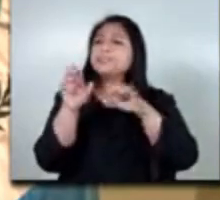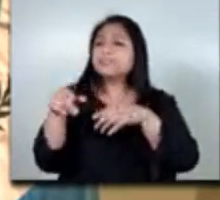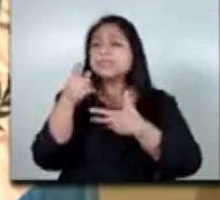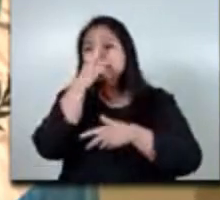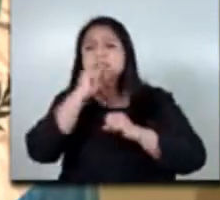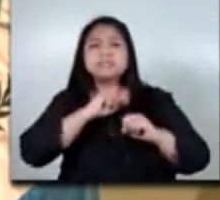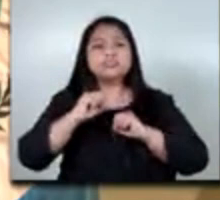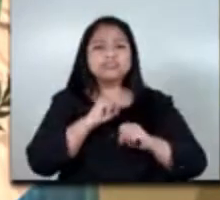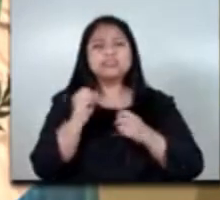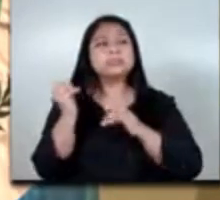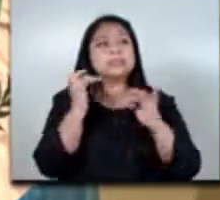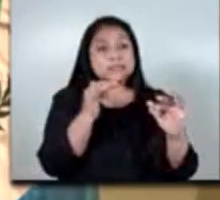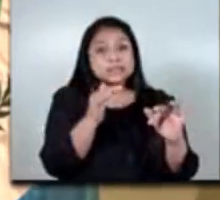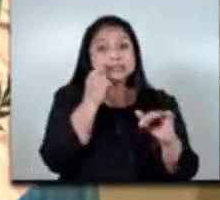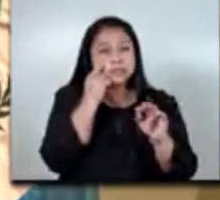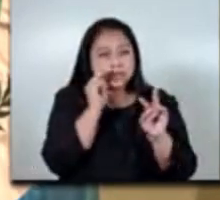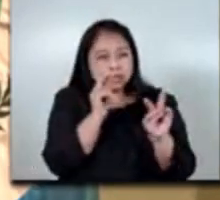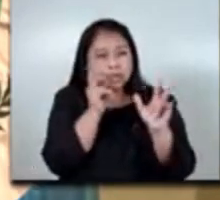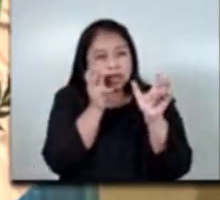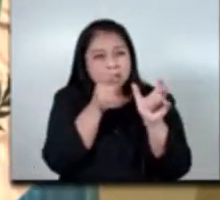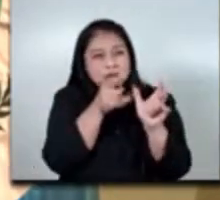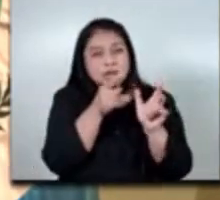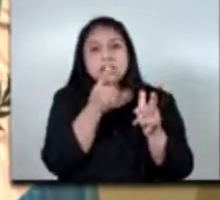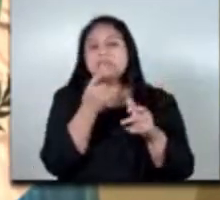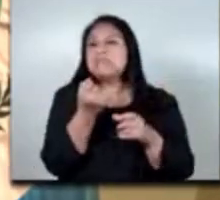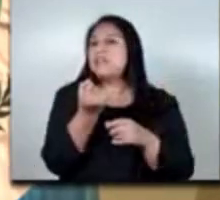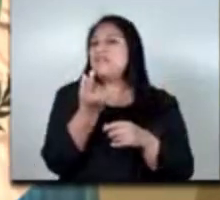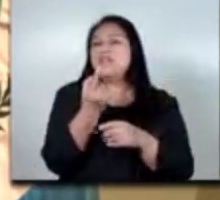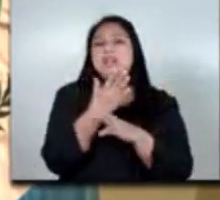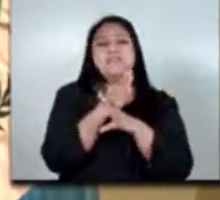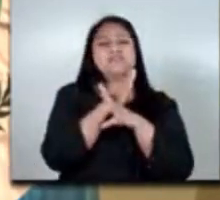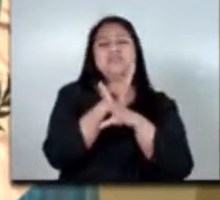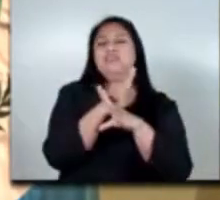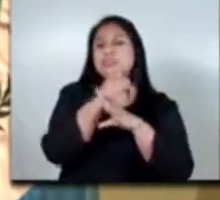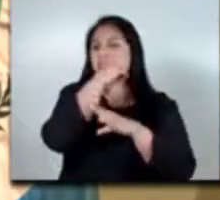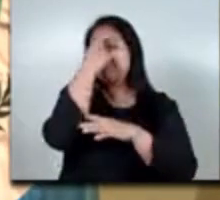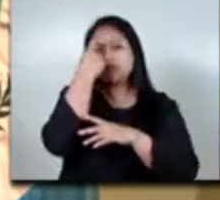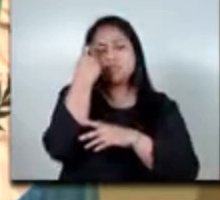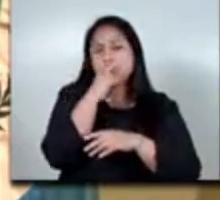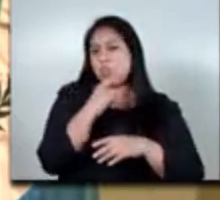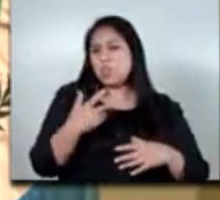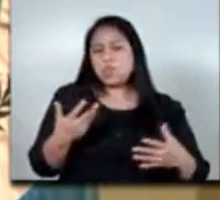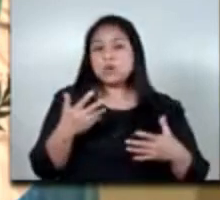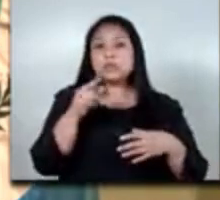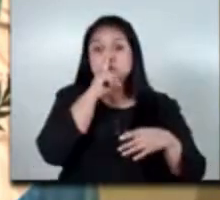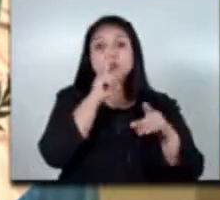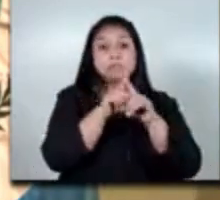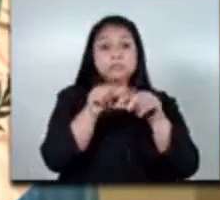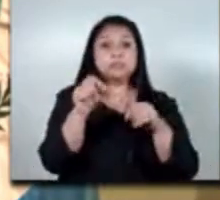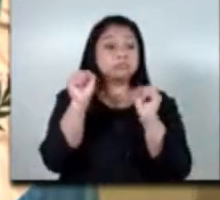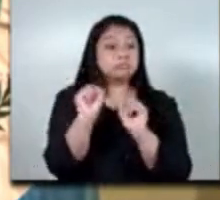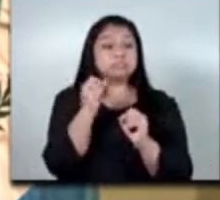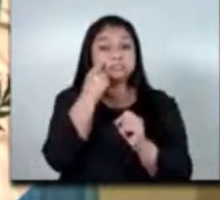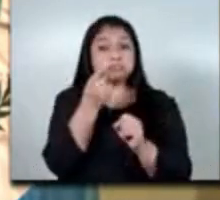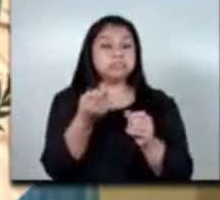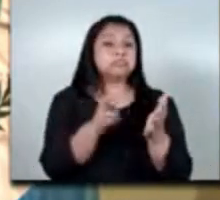migrantes en las que observamos una total falta de protección en el trabajo a esto le podemos añadir también un